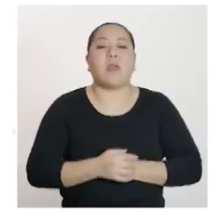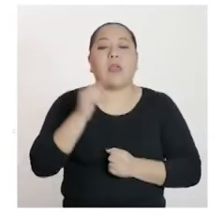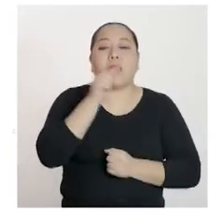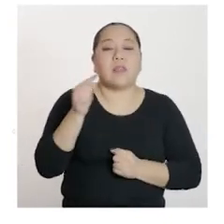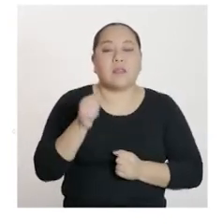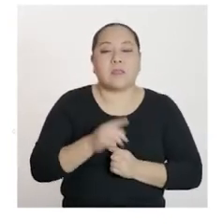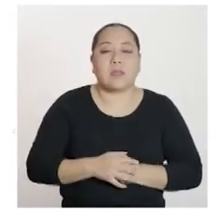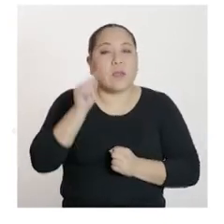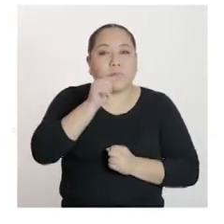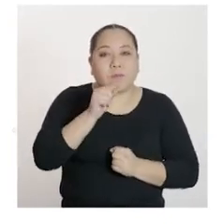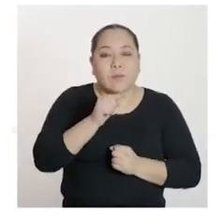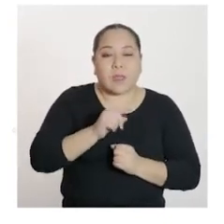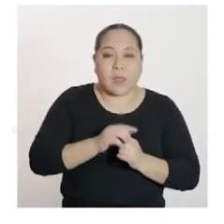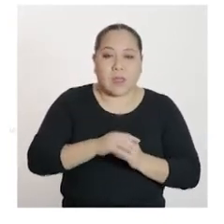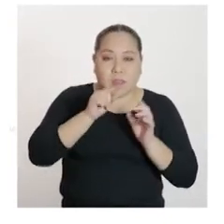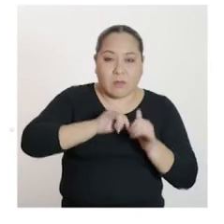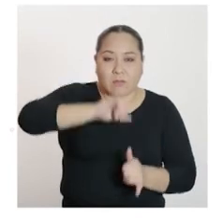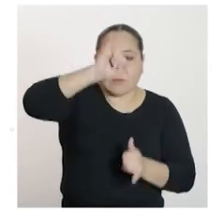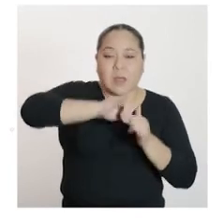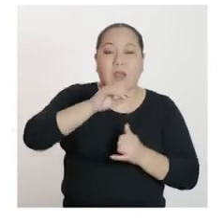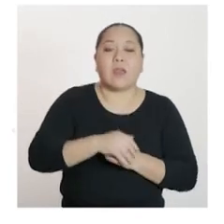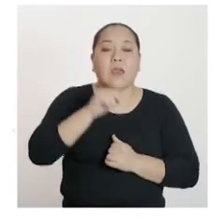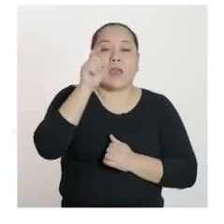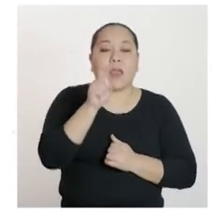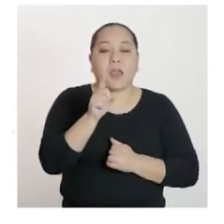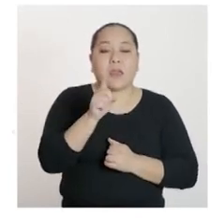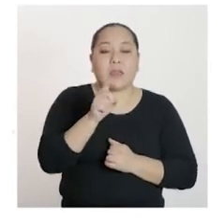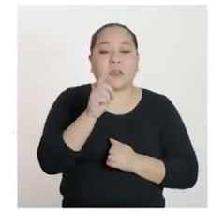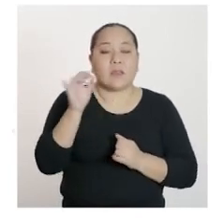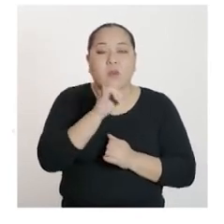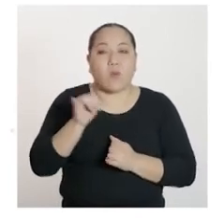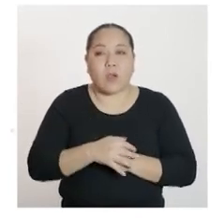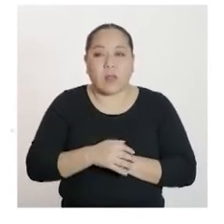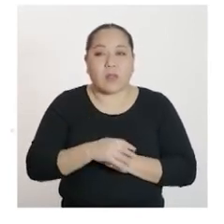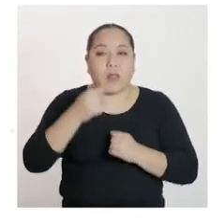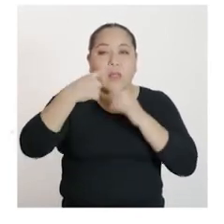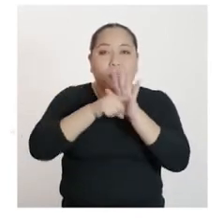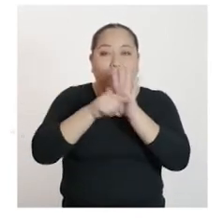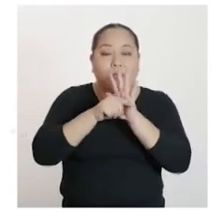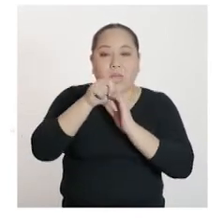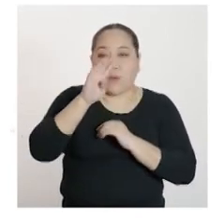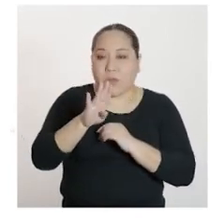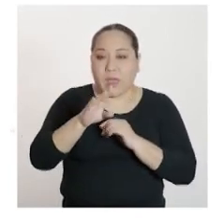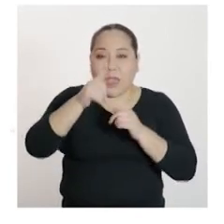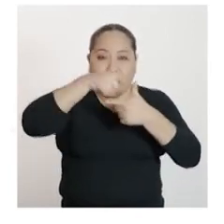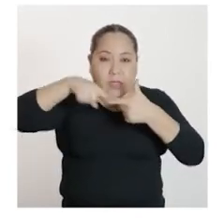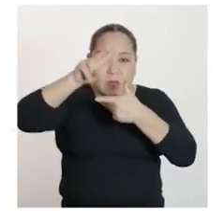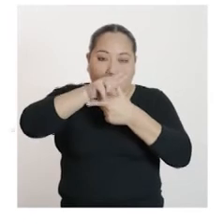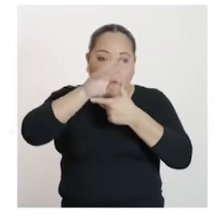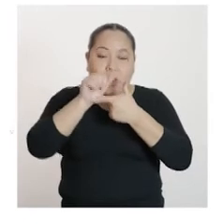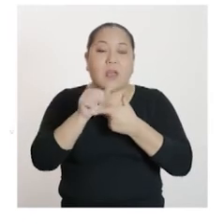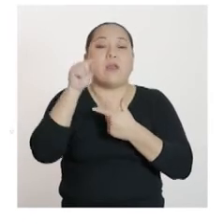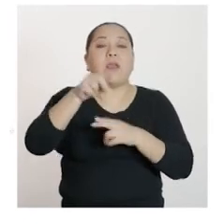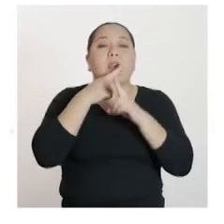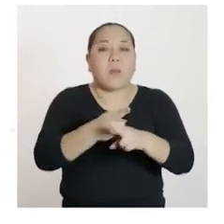caso, la abscisa que es igual, X es igual a negativo B entre 2A, que